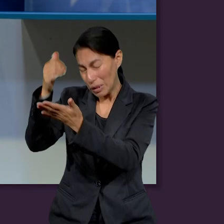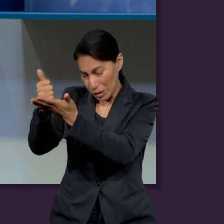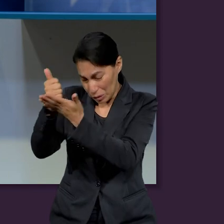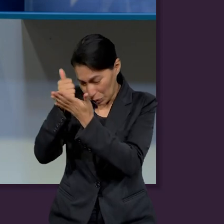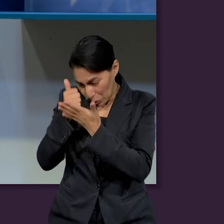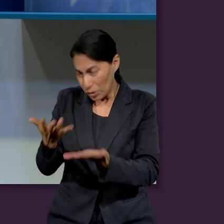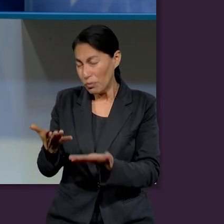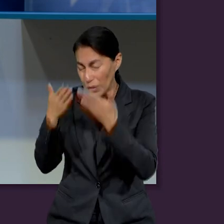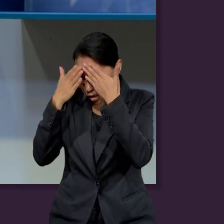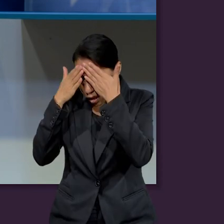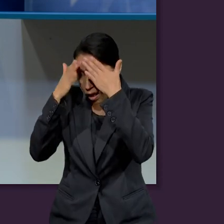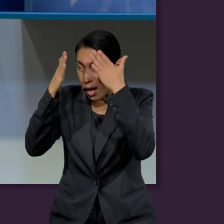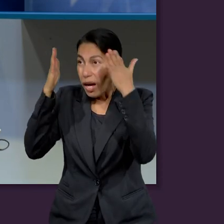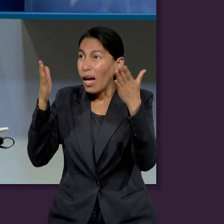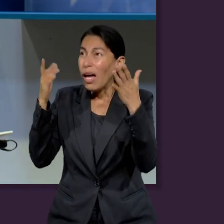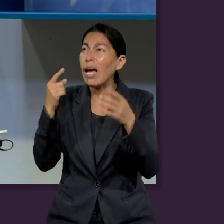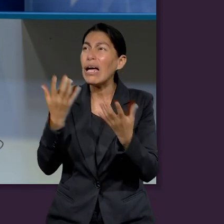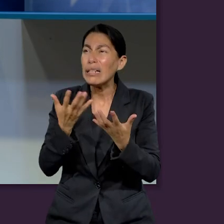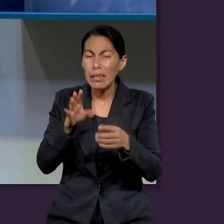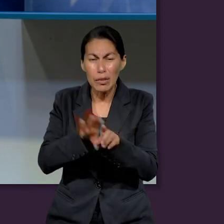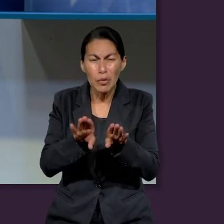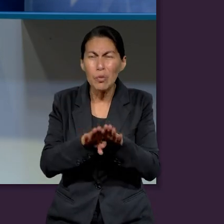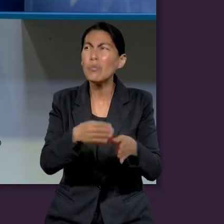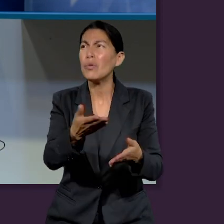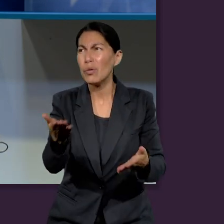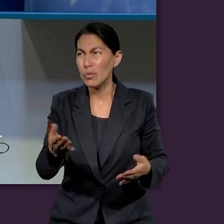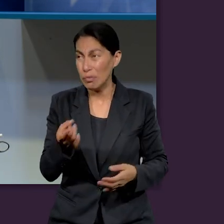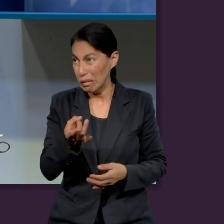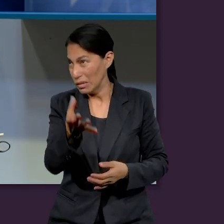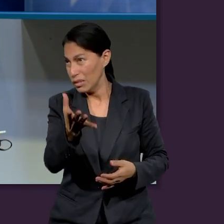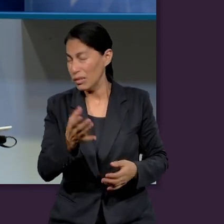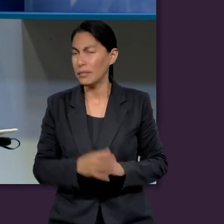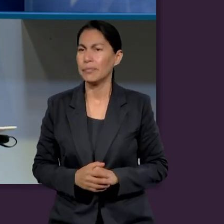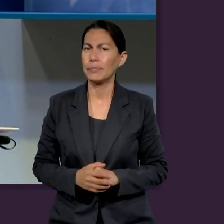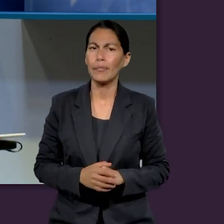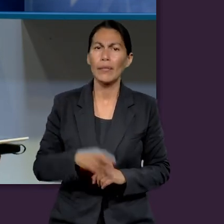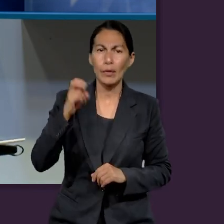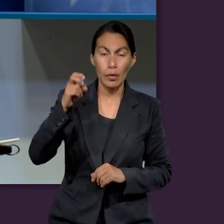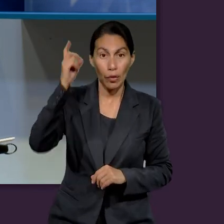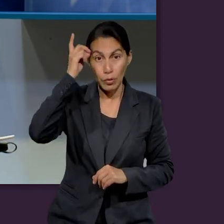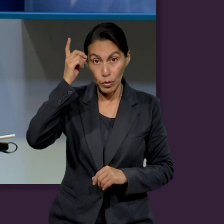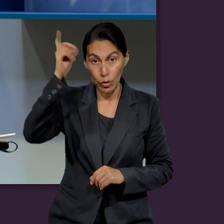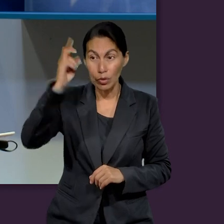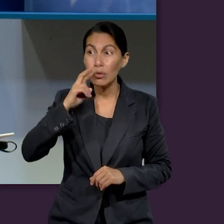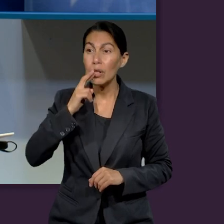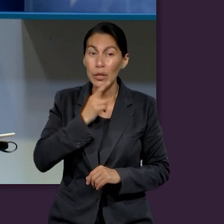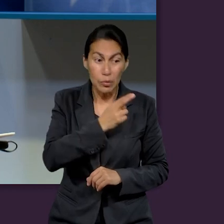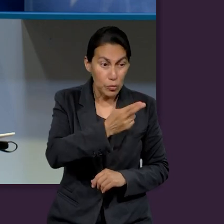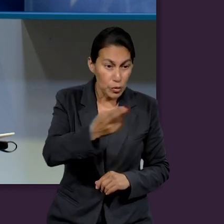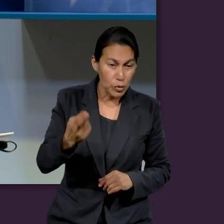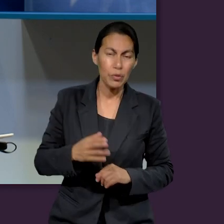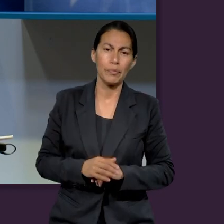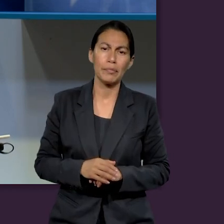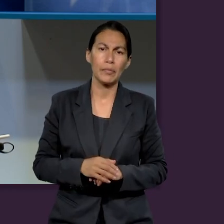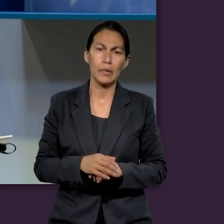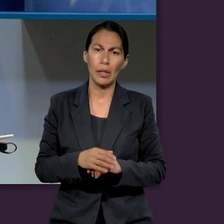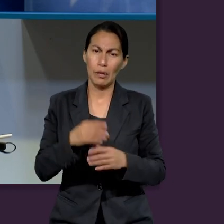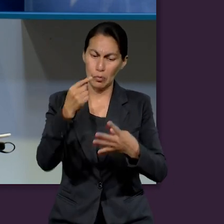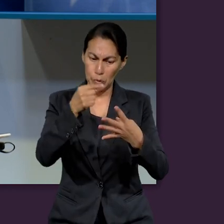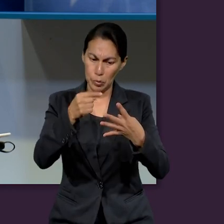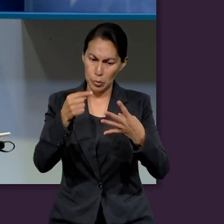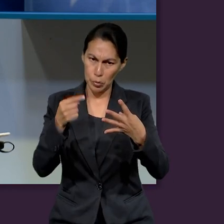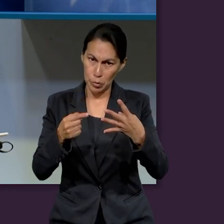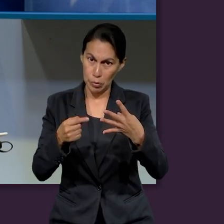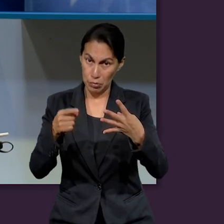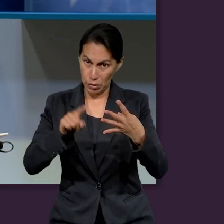derribar a esta ciudad. Y Dios le respondió y le dio ciertas indicaciones. Y nosotros sabemos que se les dieron ciertas indicaciones también al